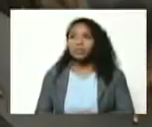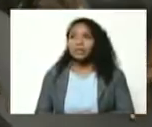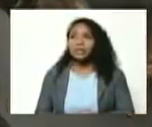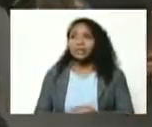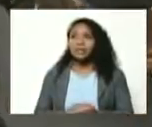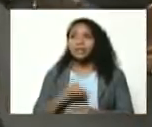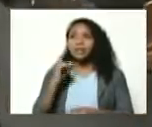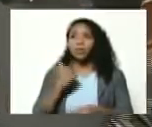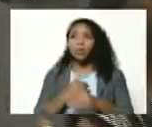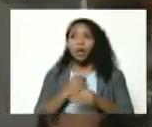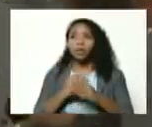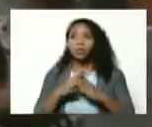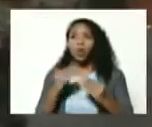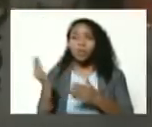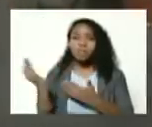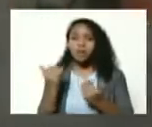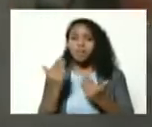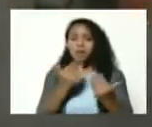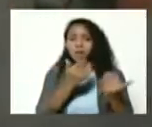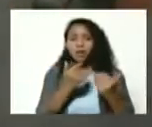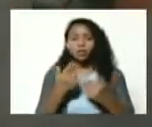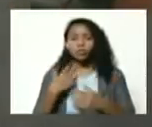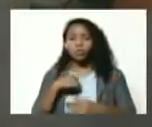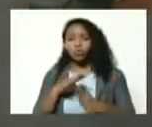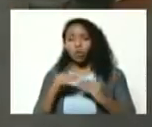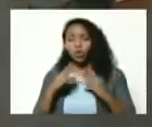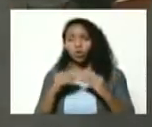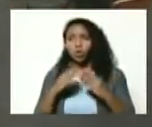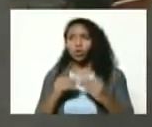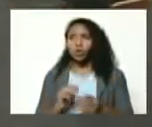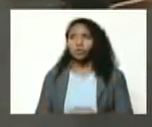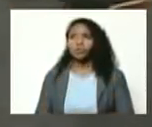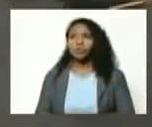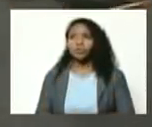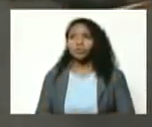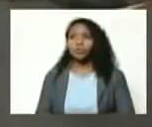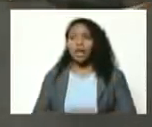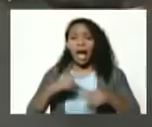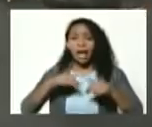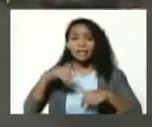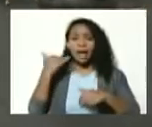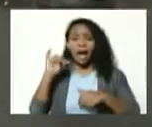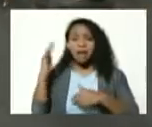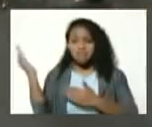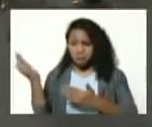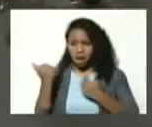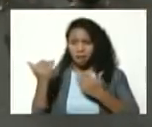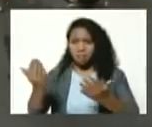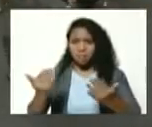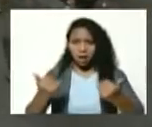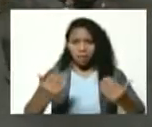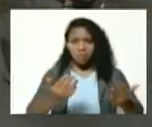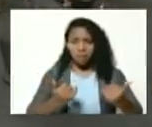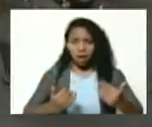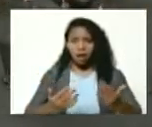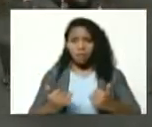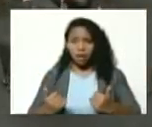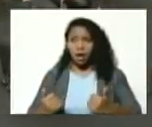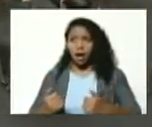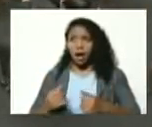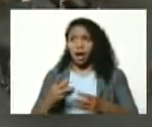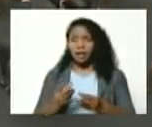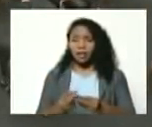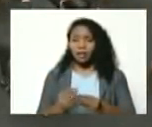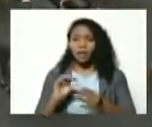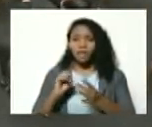de los sefardíes nosotros los sefardíes aquí estamos pues vengan que hay pétalos para